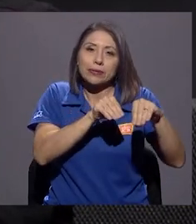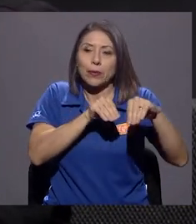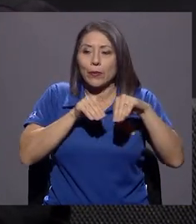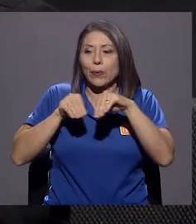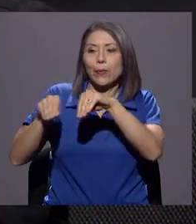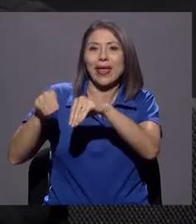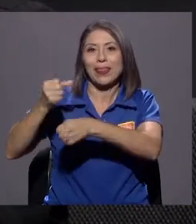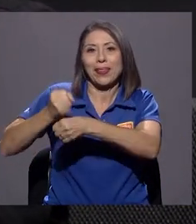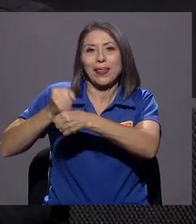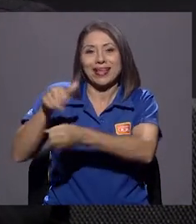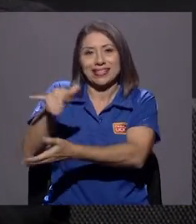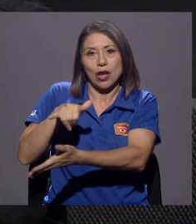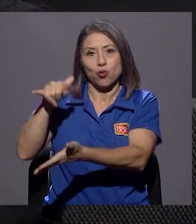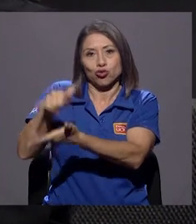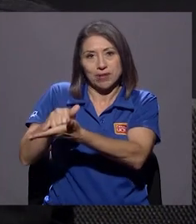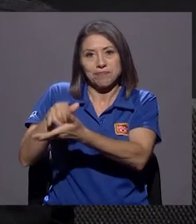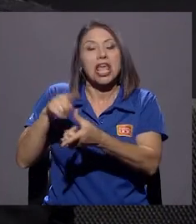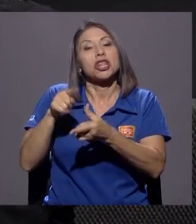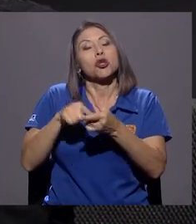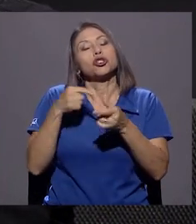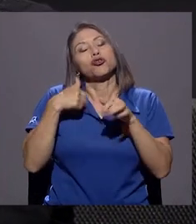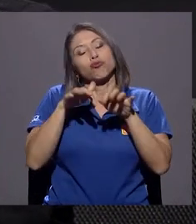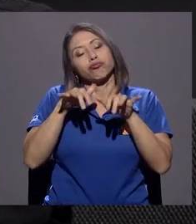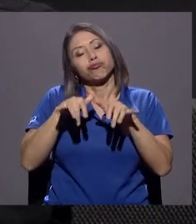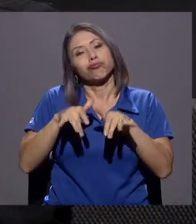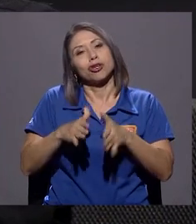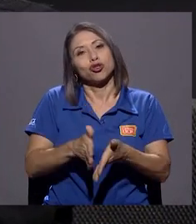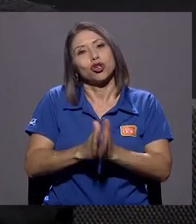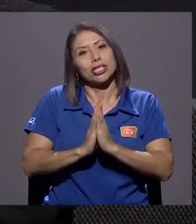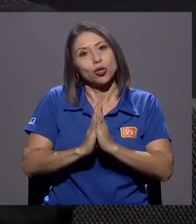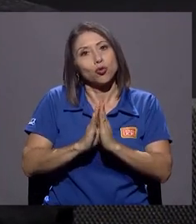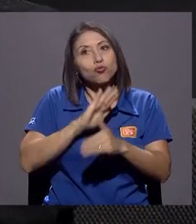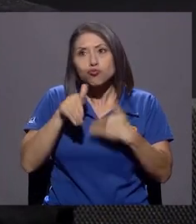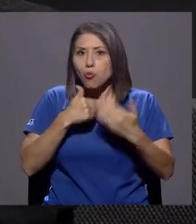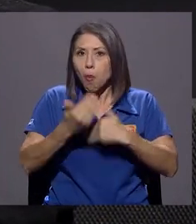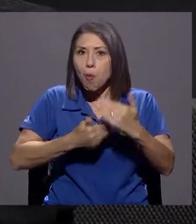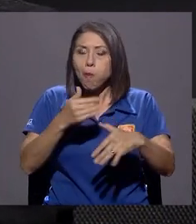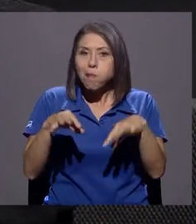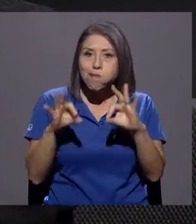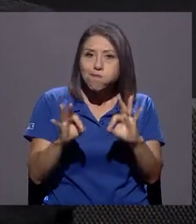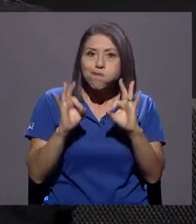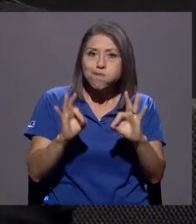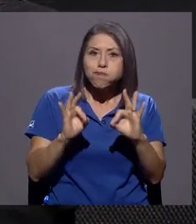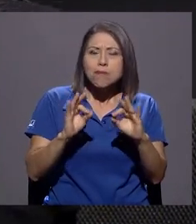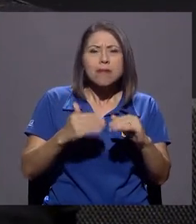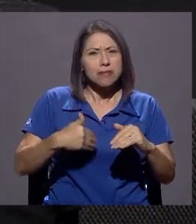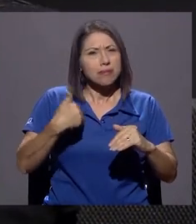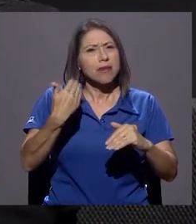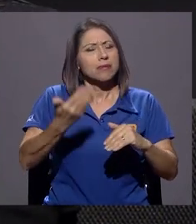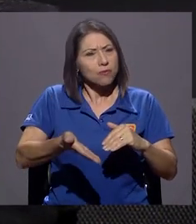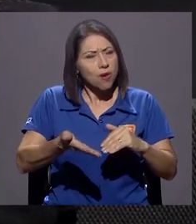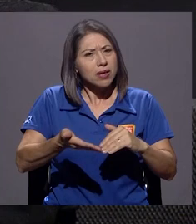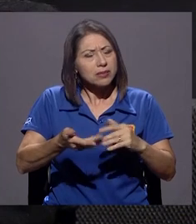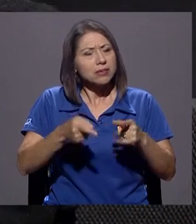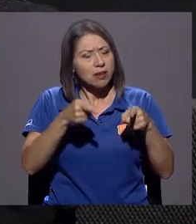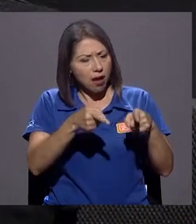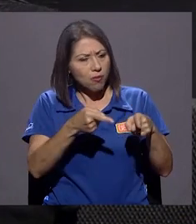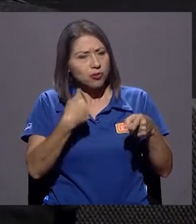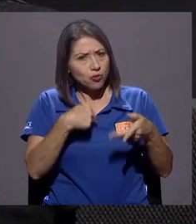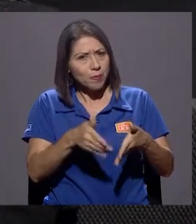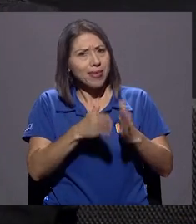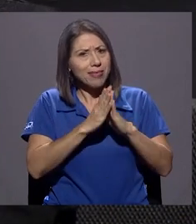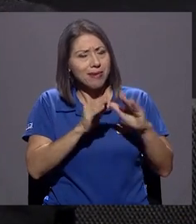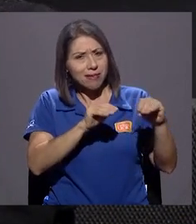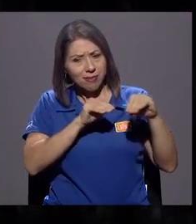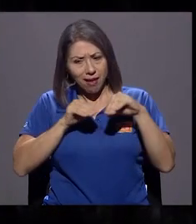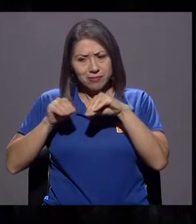José. Hice la solicitud, todo caminó muy bien, hasta que de repente se recomienda a partir de esa solicitud de traslado a un